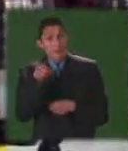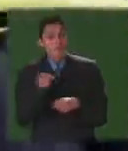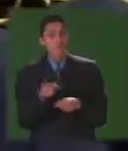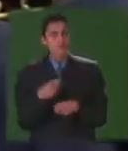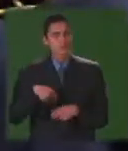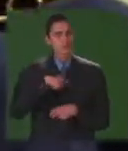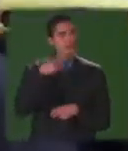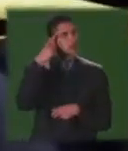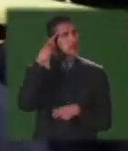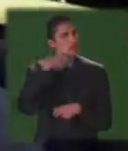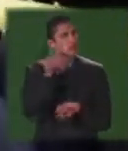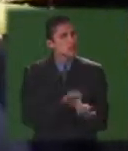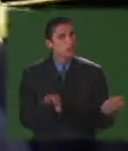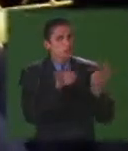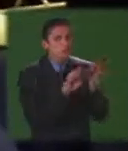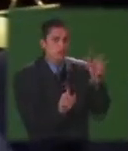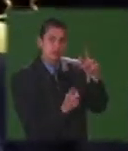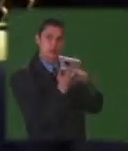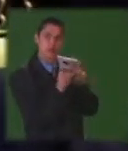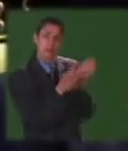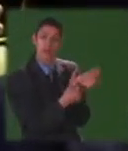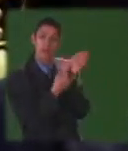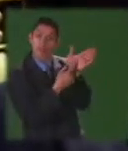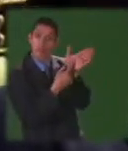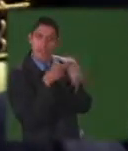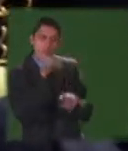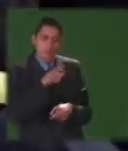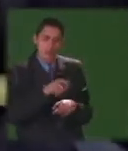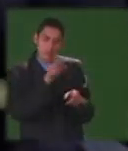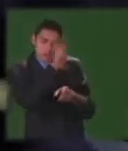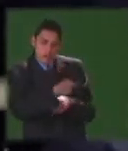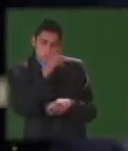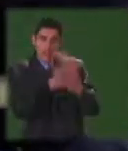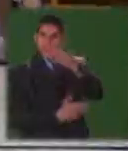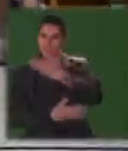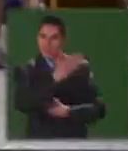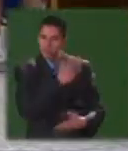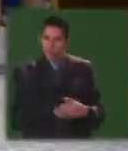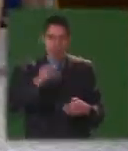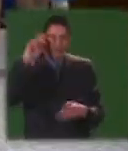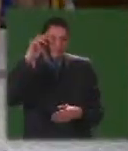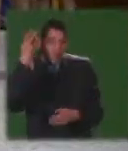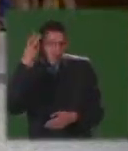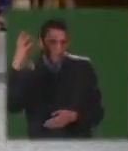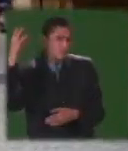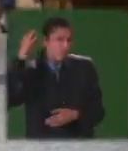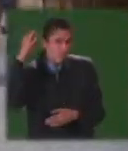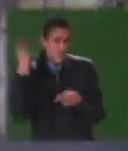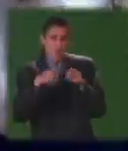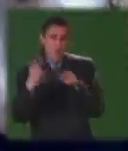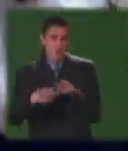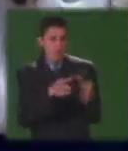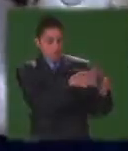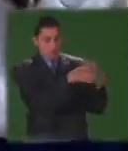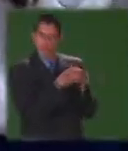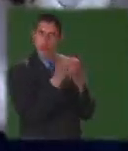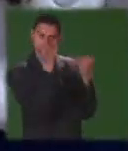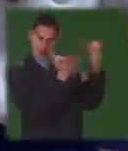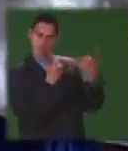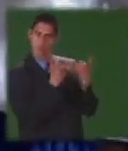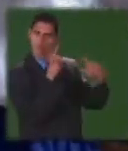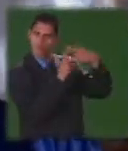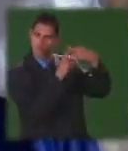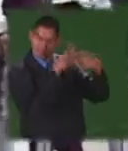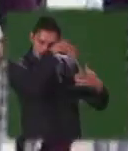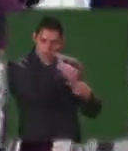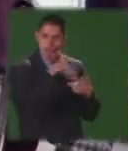Por tal razón se hace necesario crear y subrayar un sentido que rescate la imagen social del discapacitado para contribuir a que el